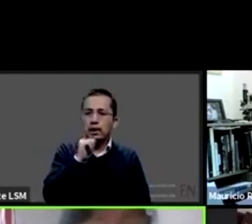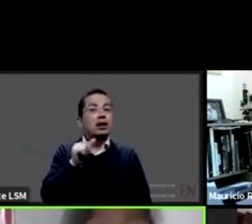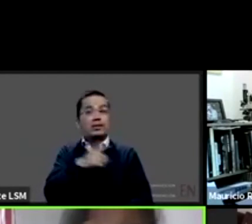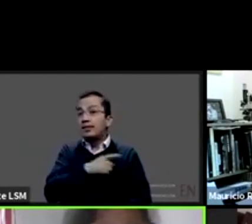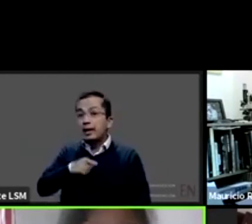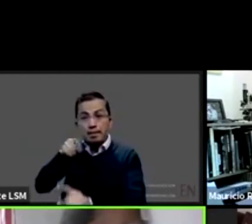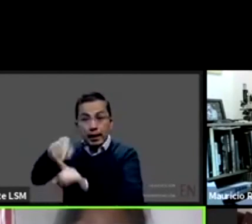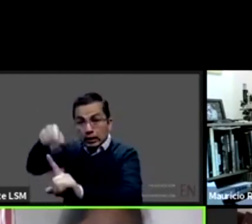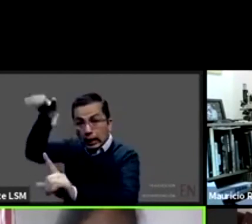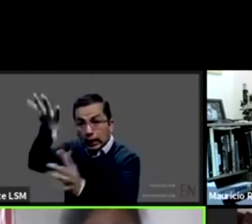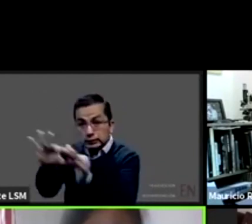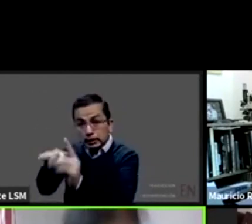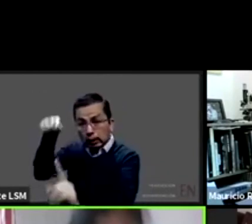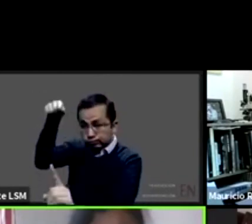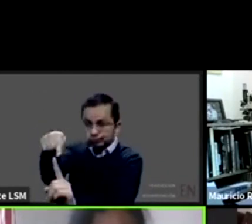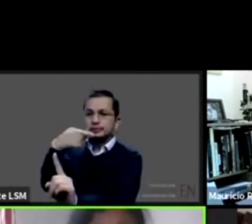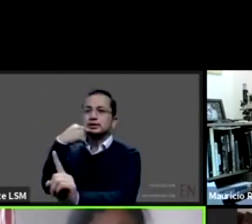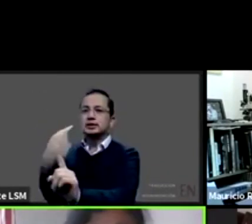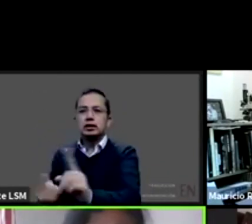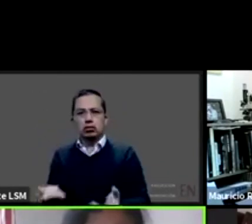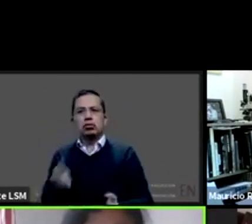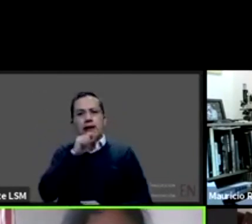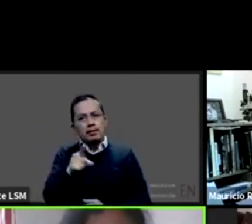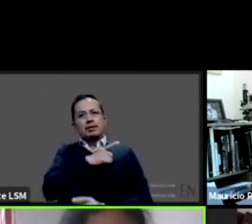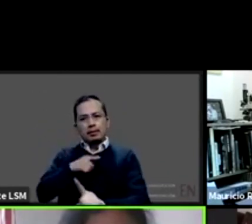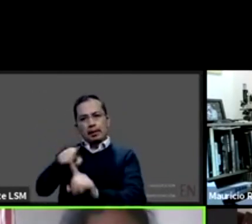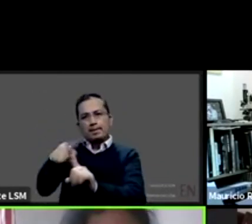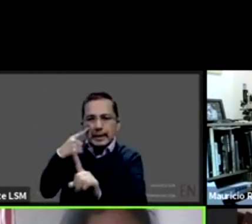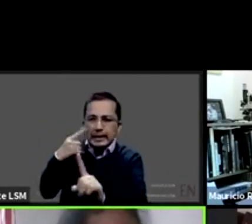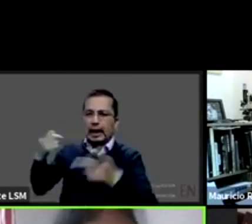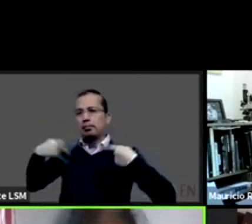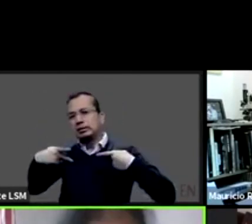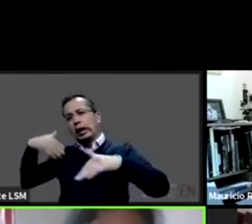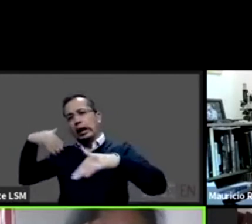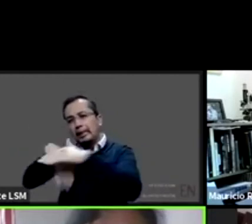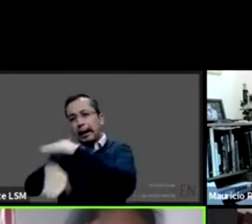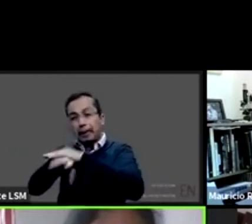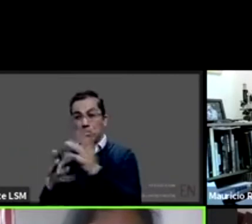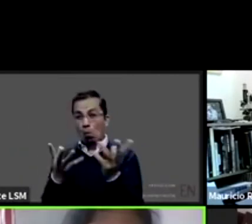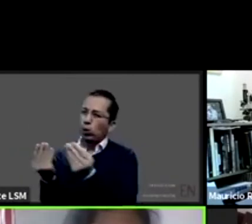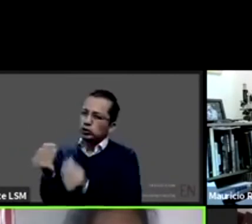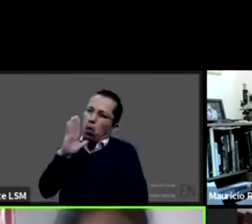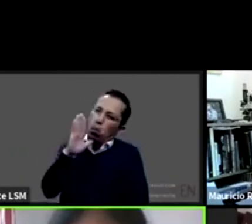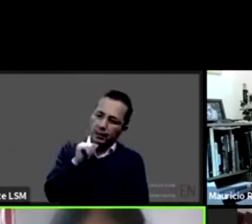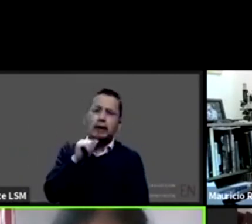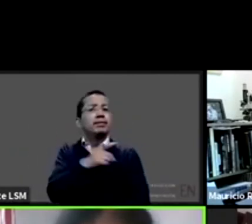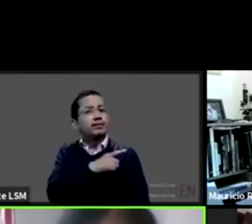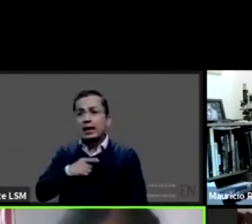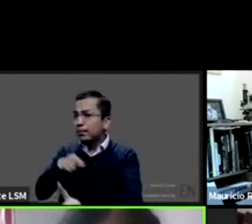¿por qué no puede recibir a más visitas hasta con eso? ¿no? este ¿por qué tiene que estar este ahí